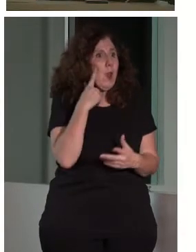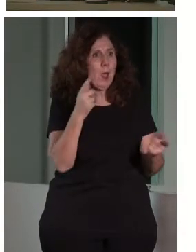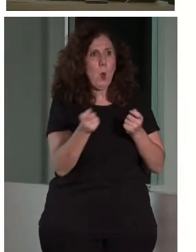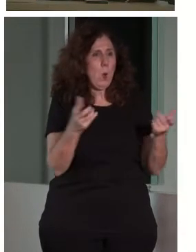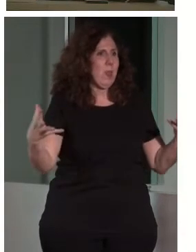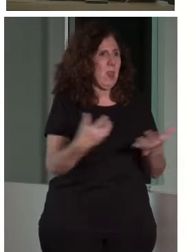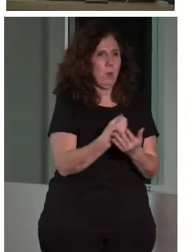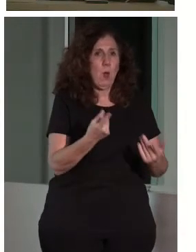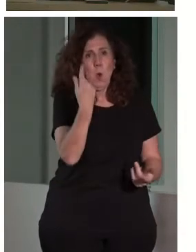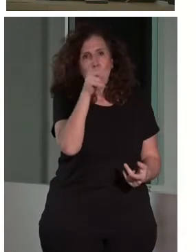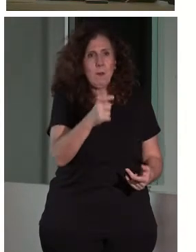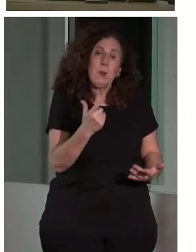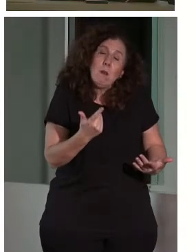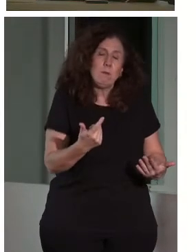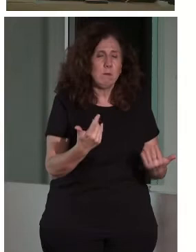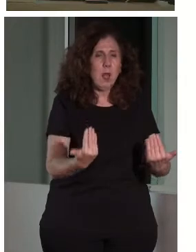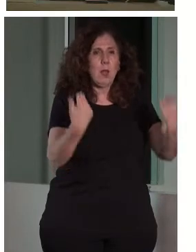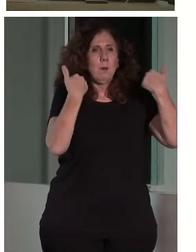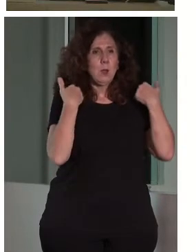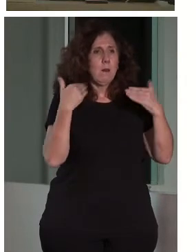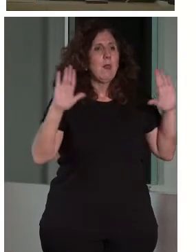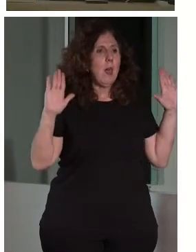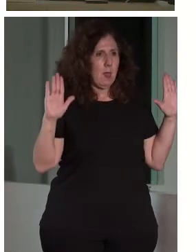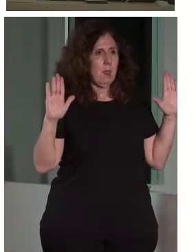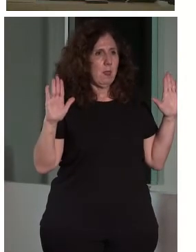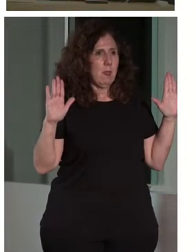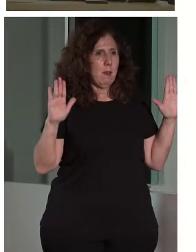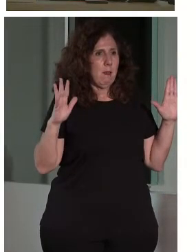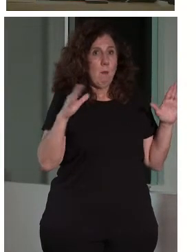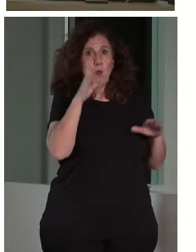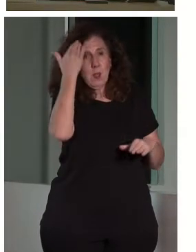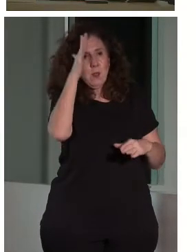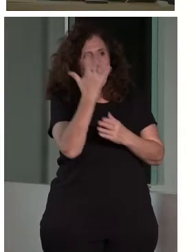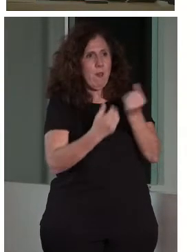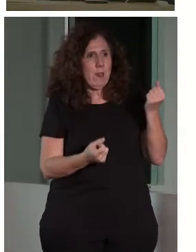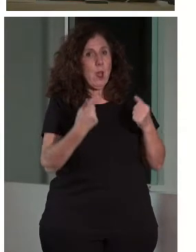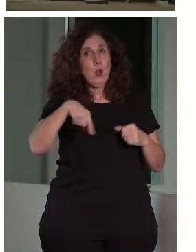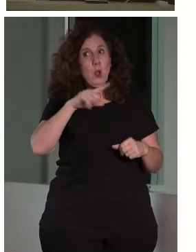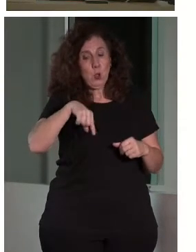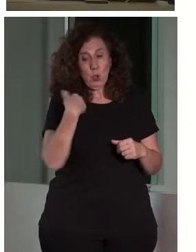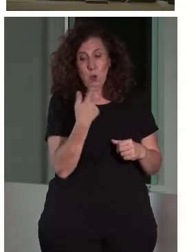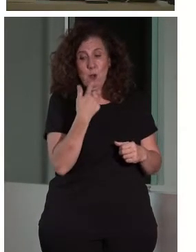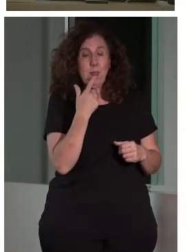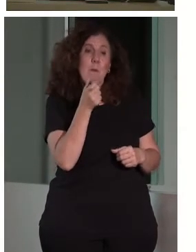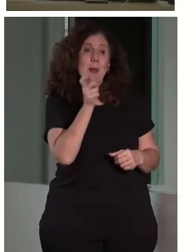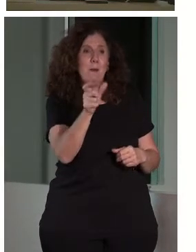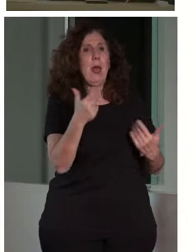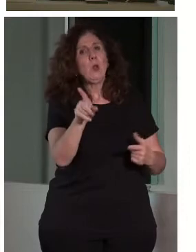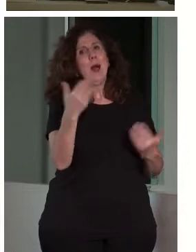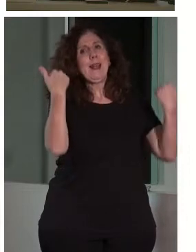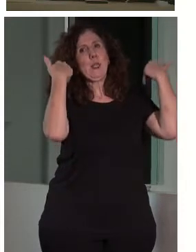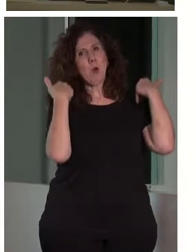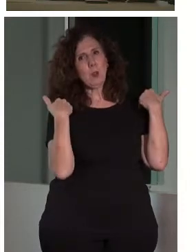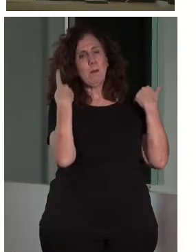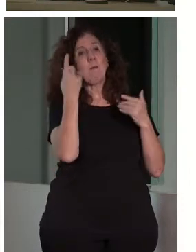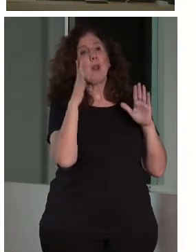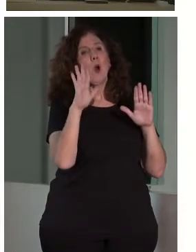que le caiga el puro si eso falla. Si no, tampoco va a funcionar. Nosotros le llamábamos el responsable. Pero el Ayuntamiento de